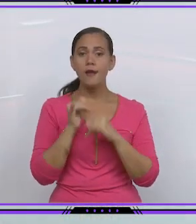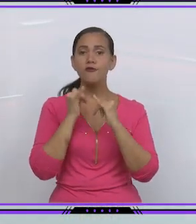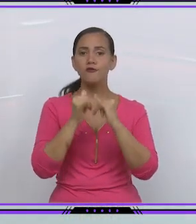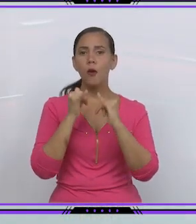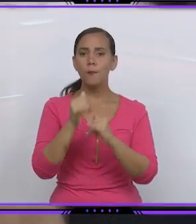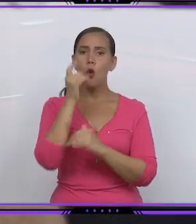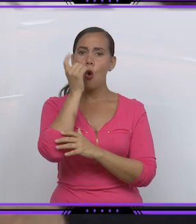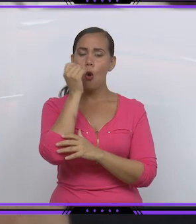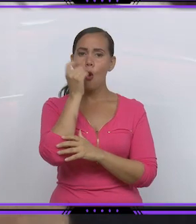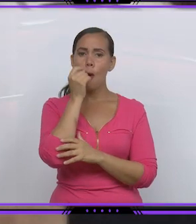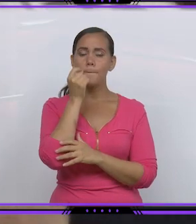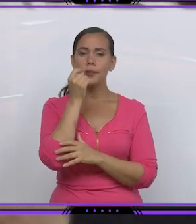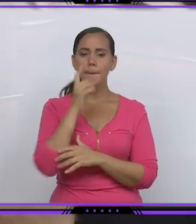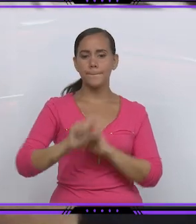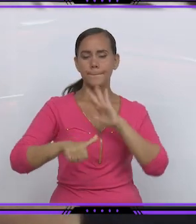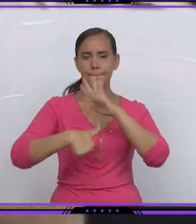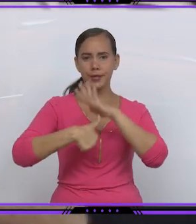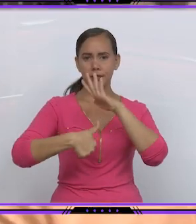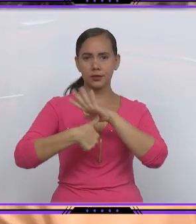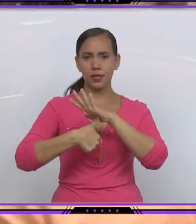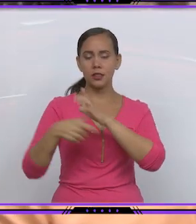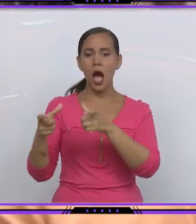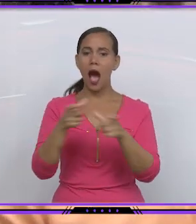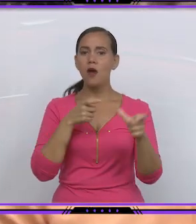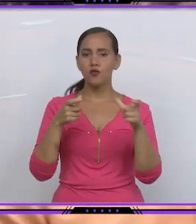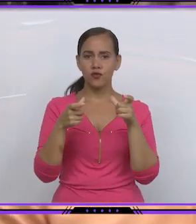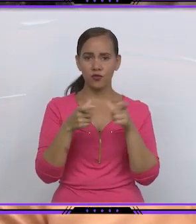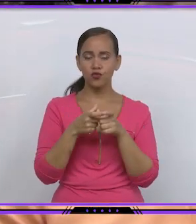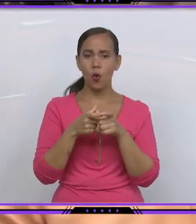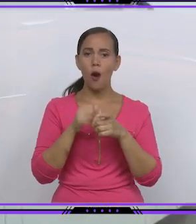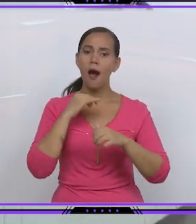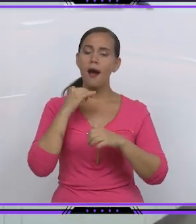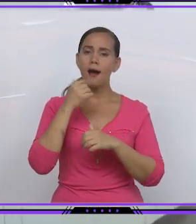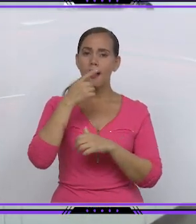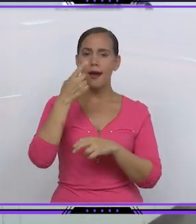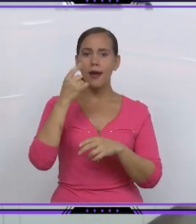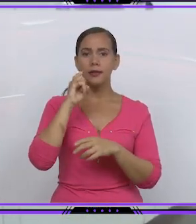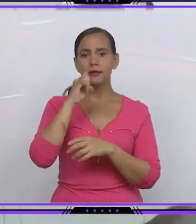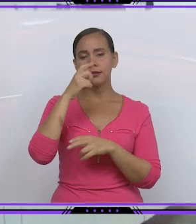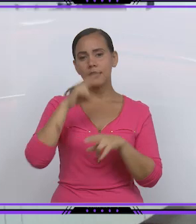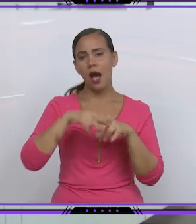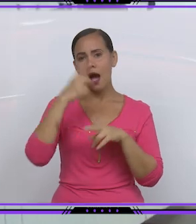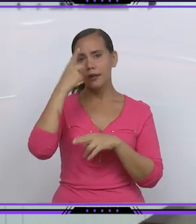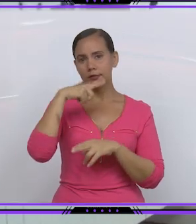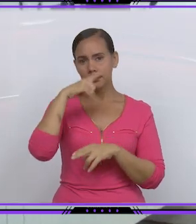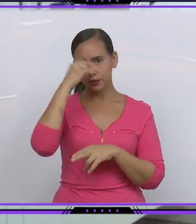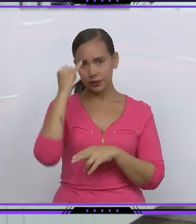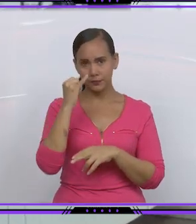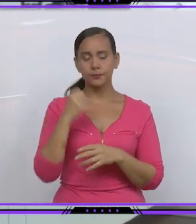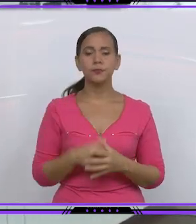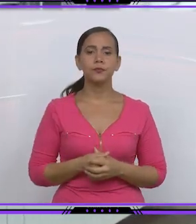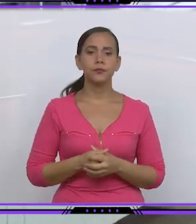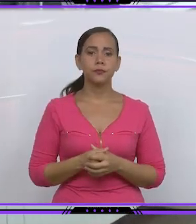Rafael González Muñoz presidente de la Asociación Nacional. Esto es un proceso que viene desde la base.